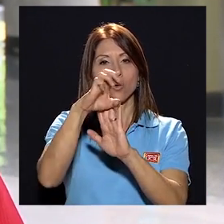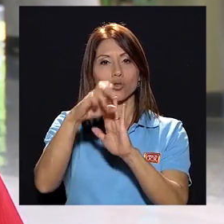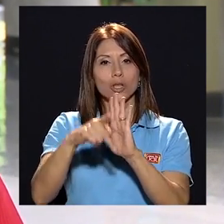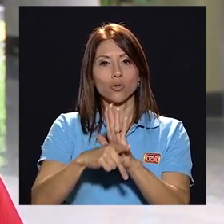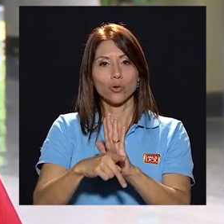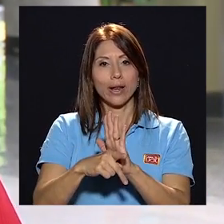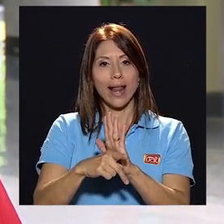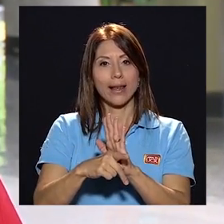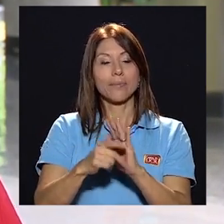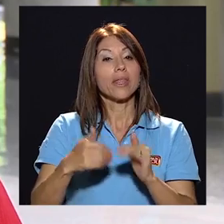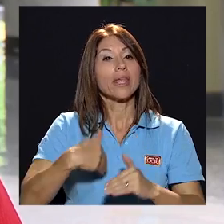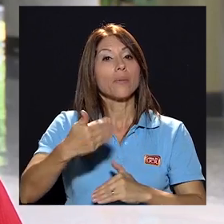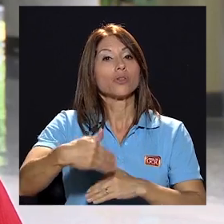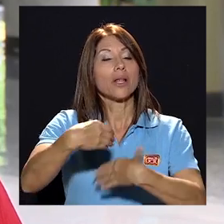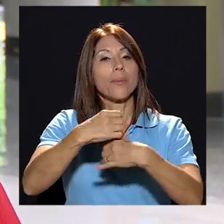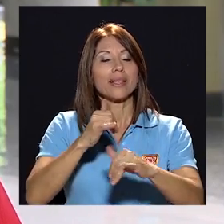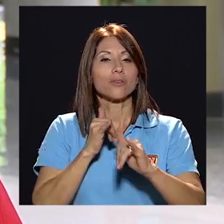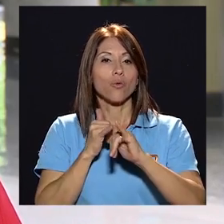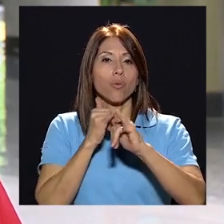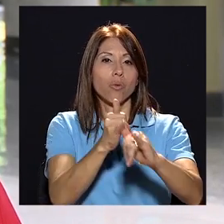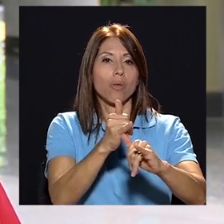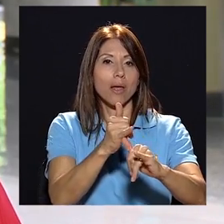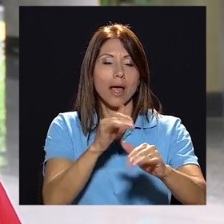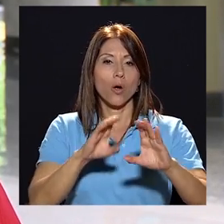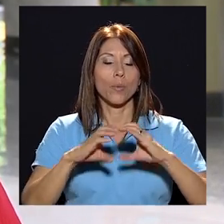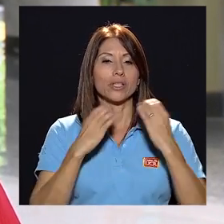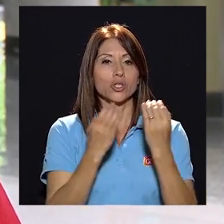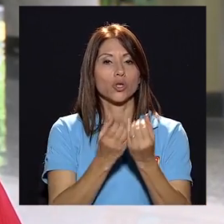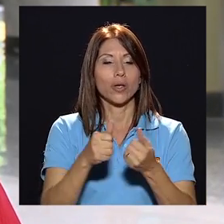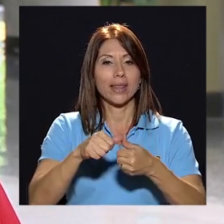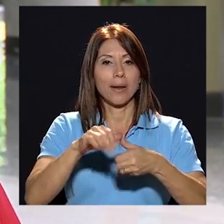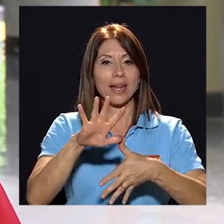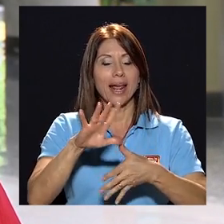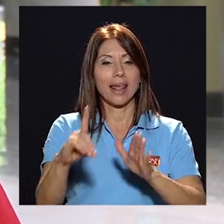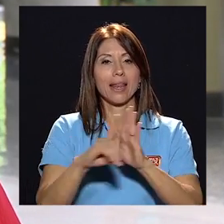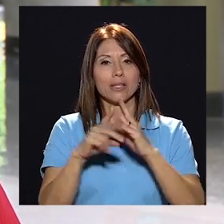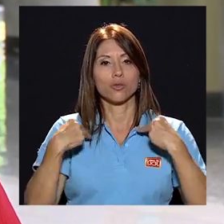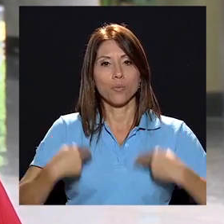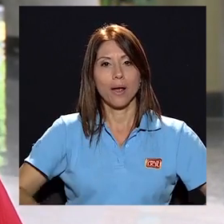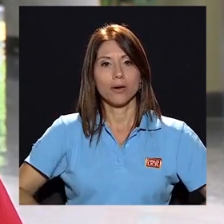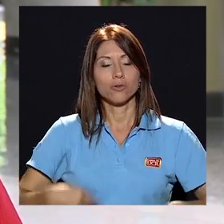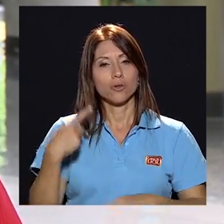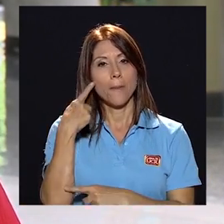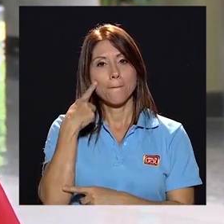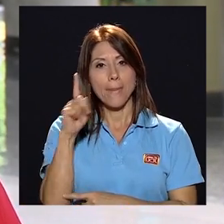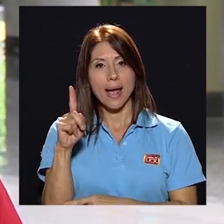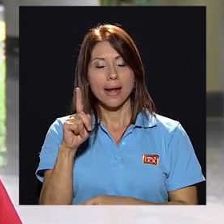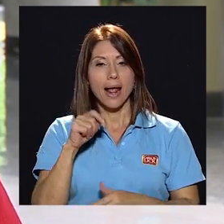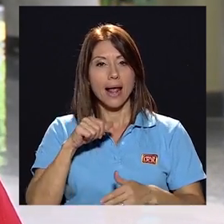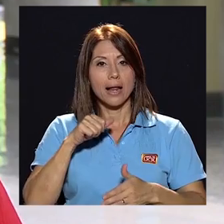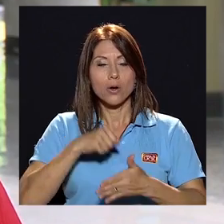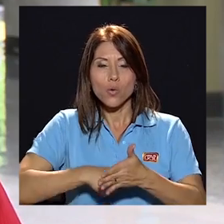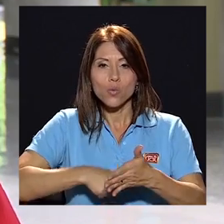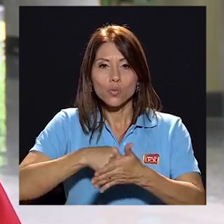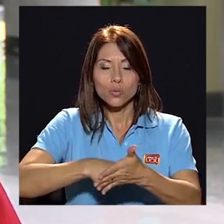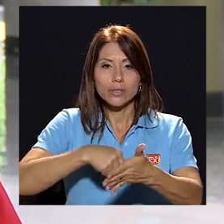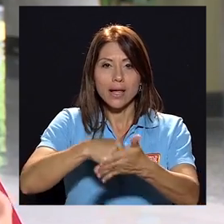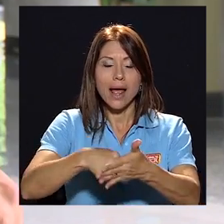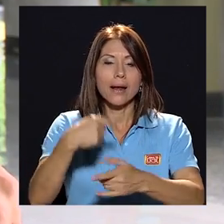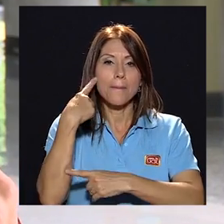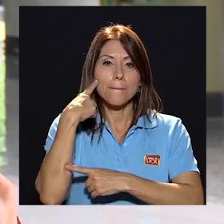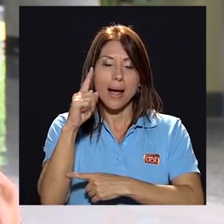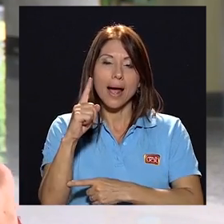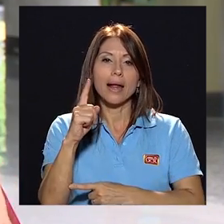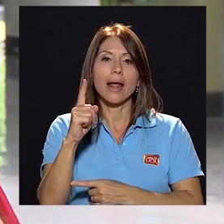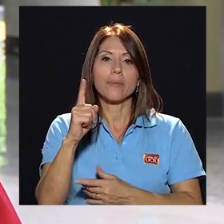y posteriormente una denuncia ante la comisión interamericana de derechos humanos para luchar para